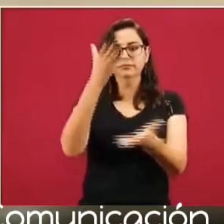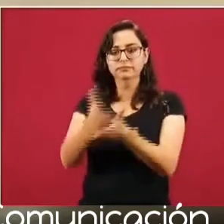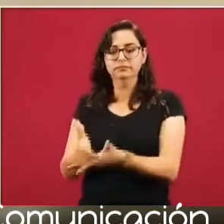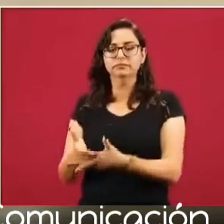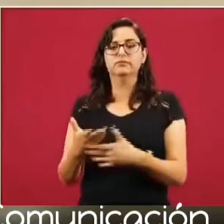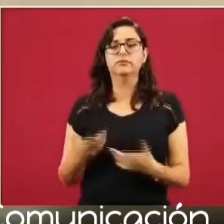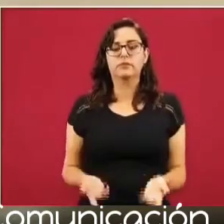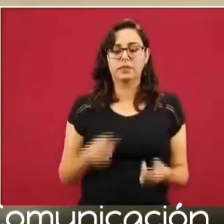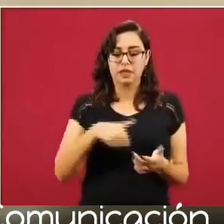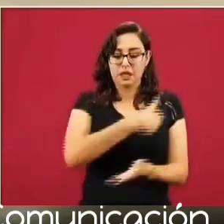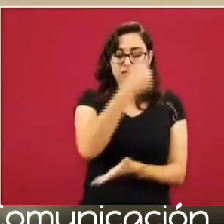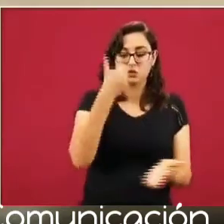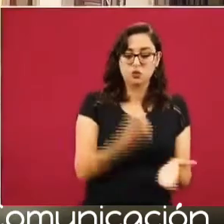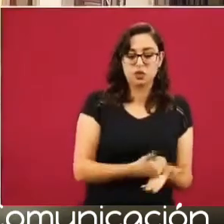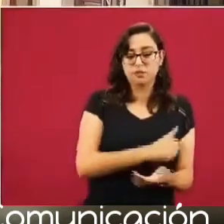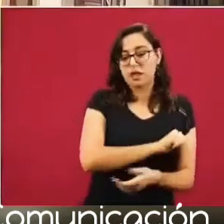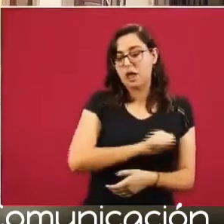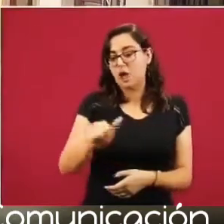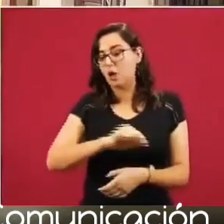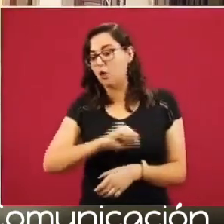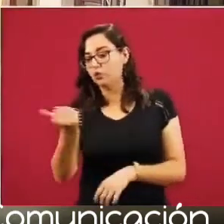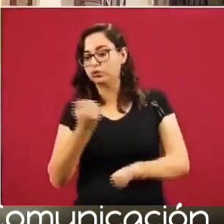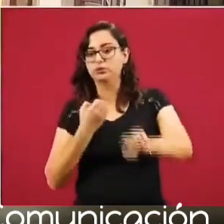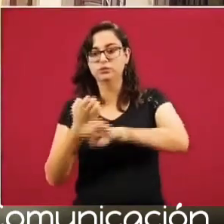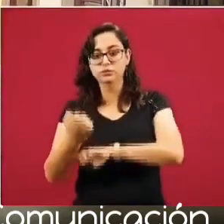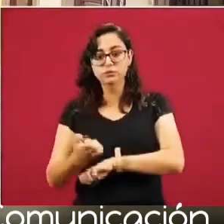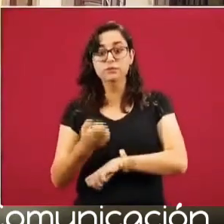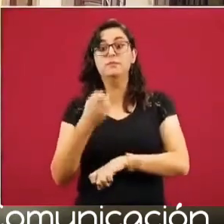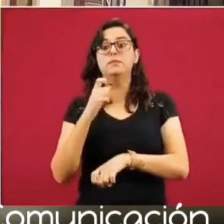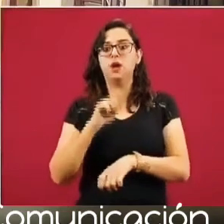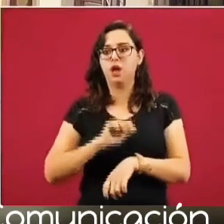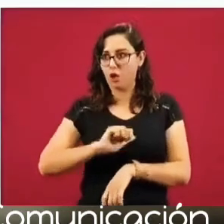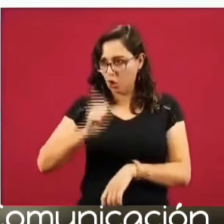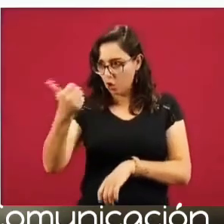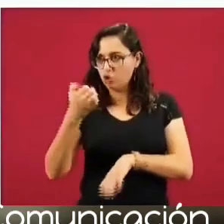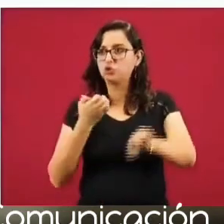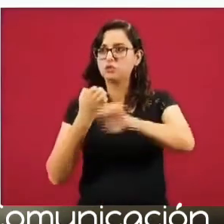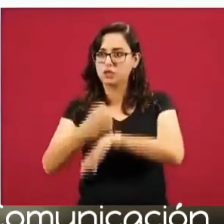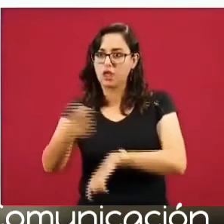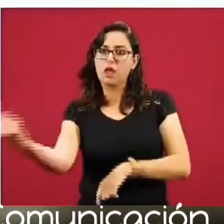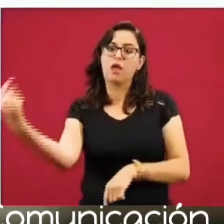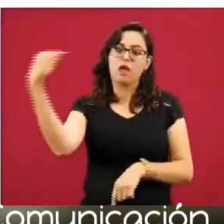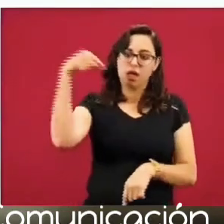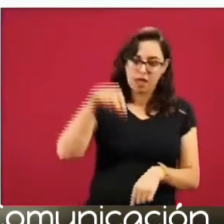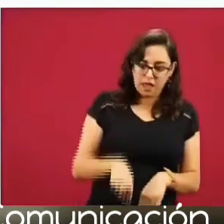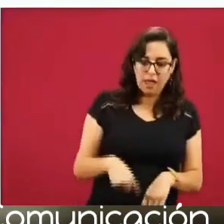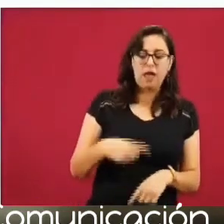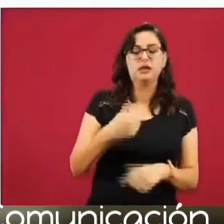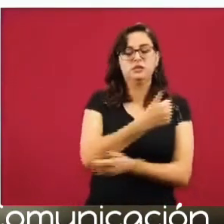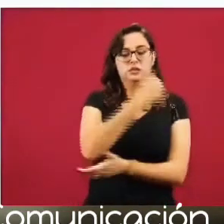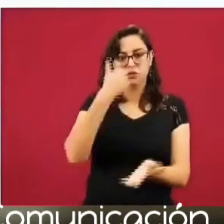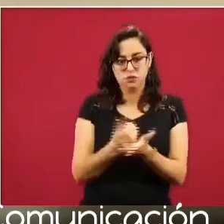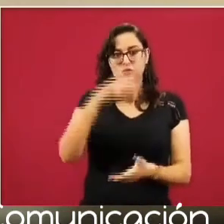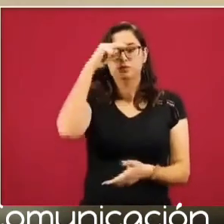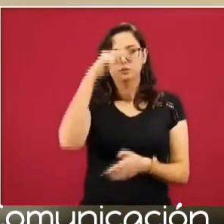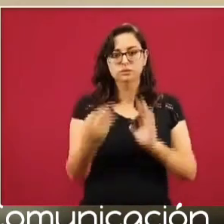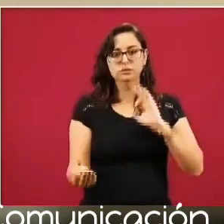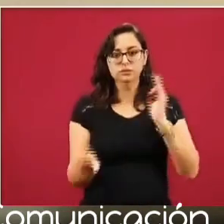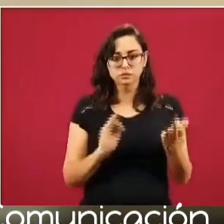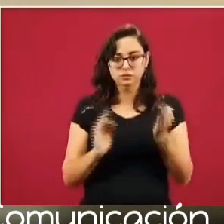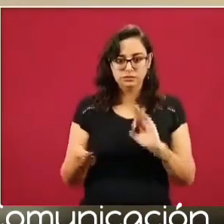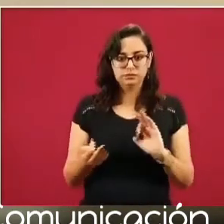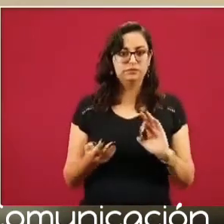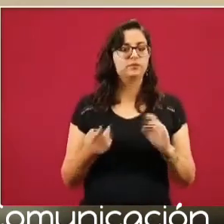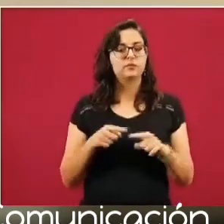viajes de la Ciudad de México hacia otro estado, sino viajes de algún estado, algún estado vecino al cual estén interesados en viajar.